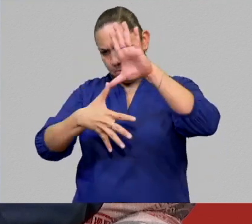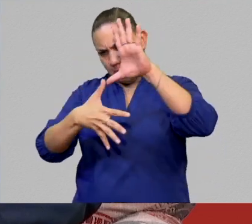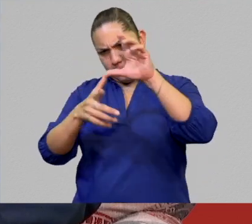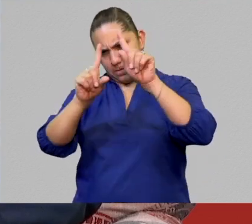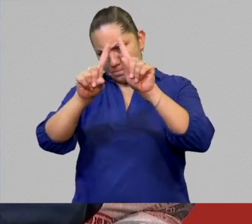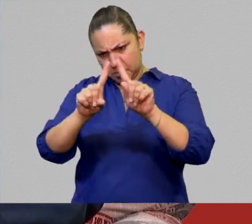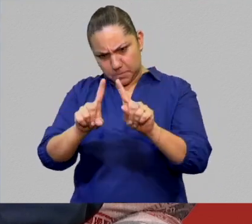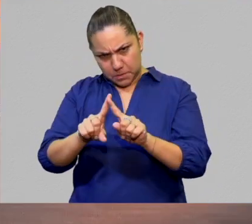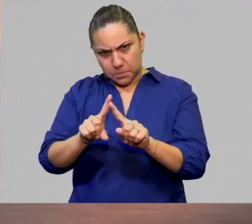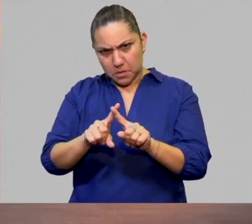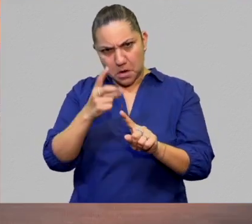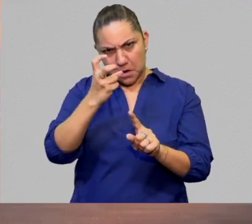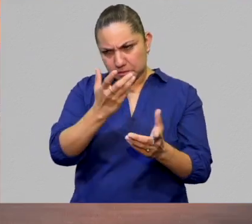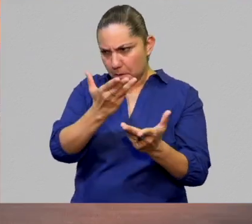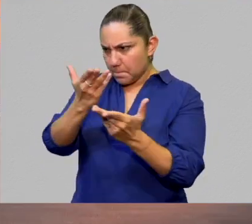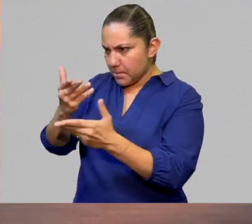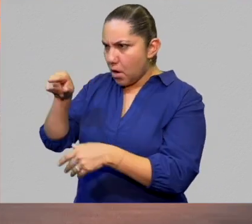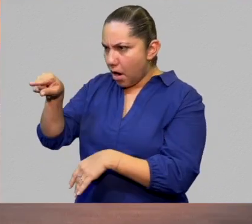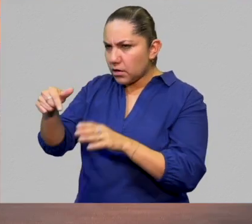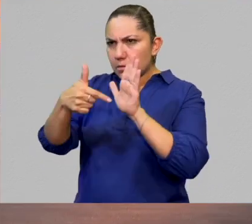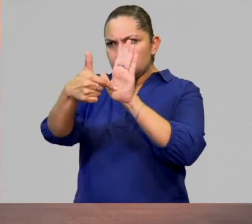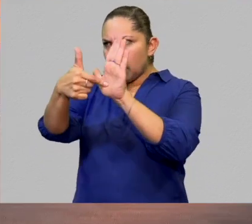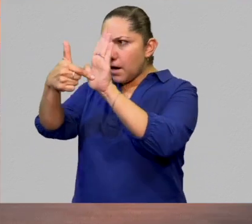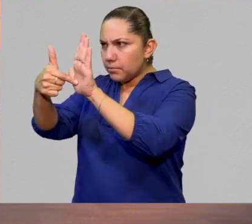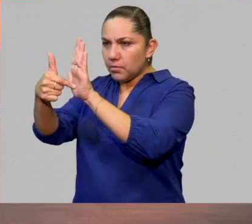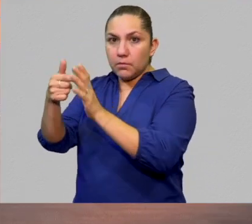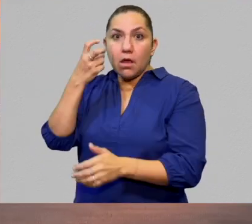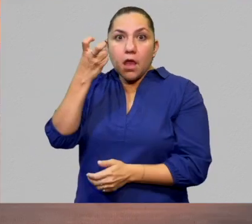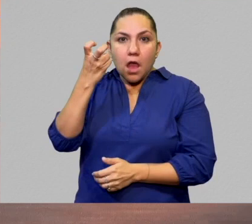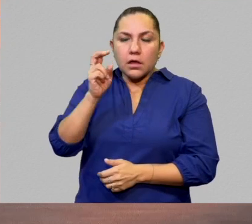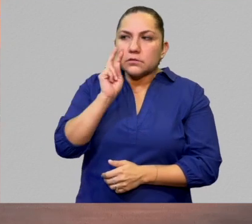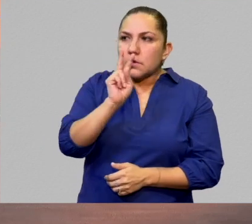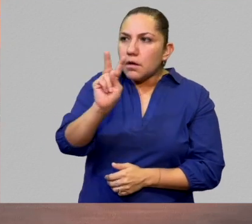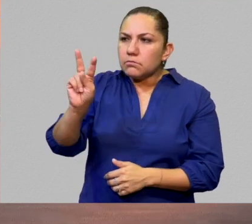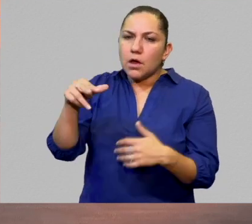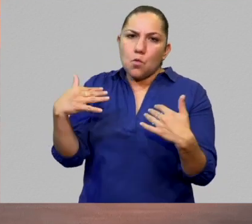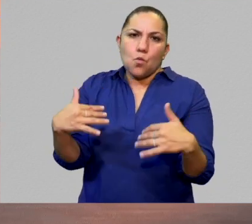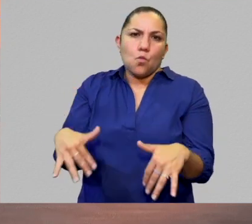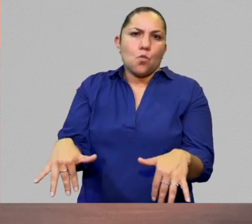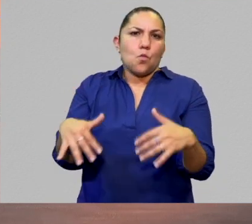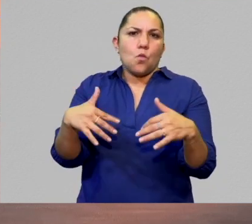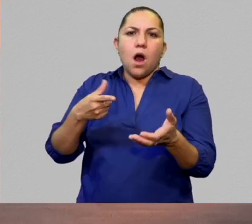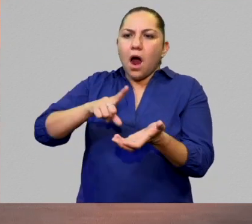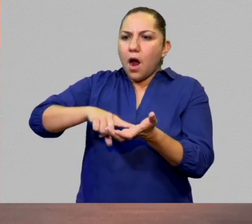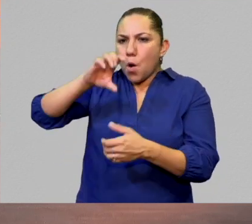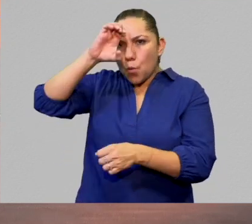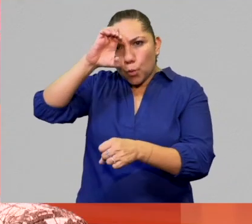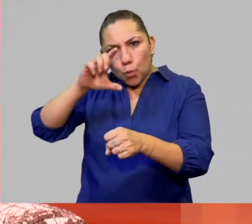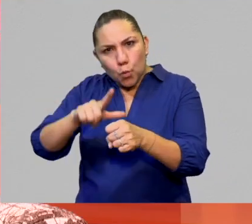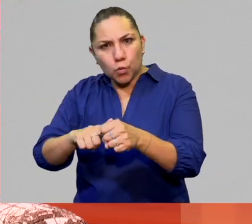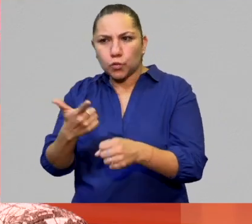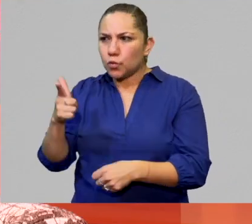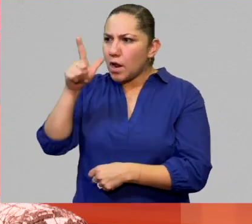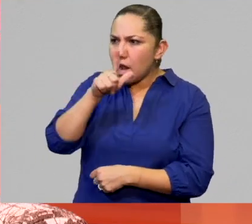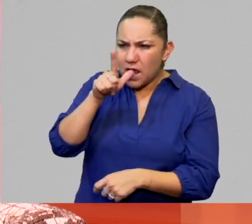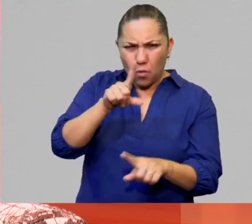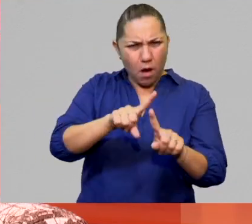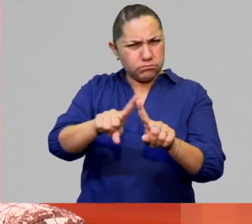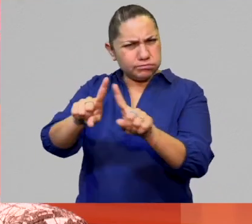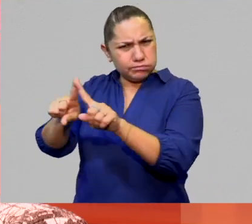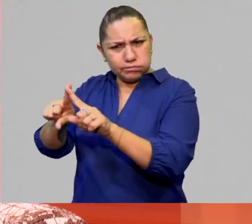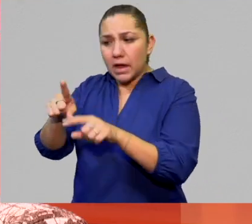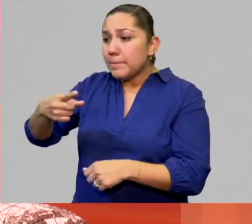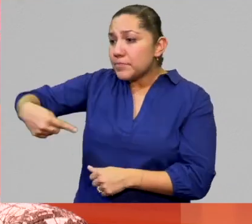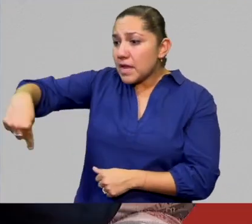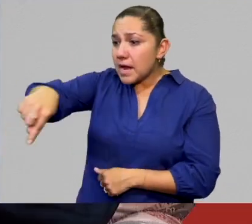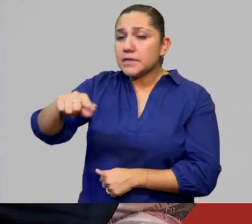originarias del continente y muestra una riqueza y una diversidad lingüística, además de ser impresionante,